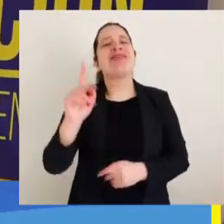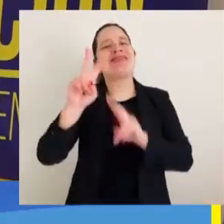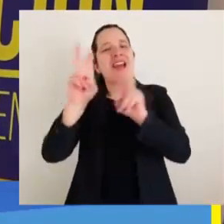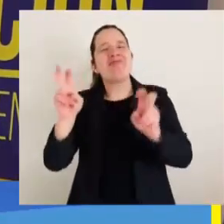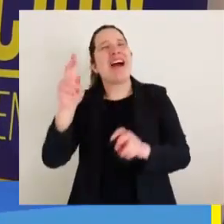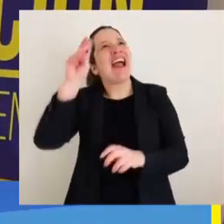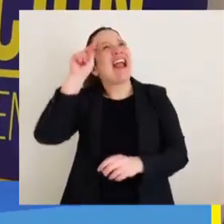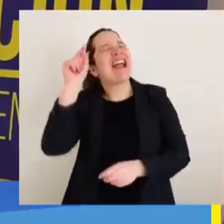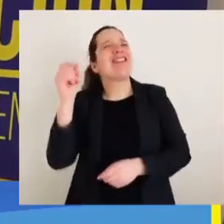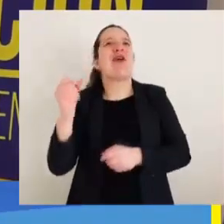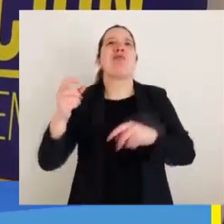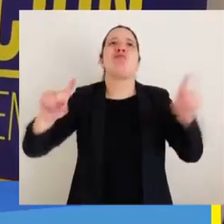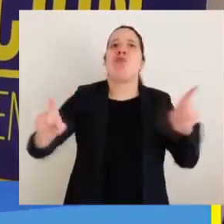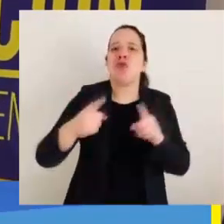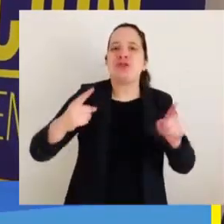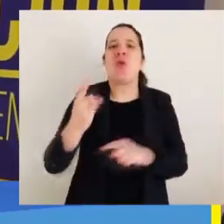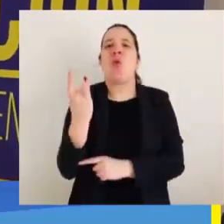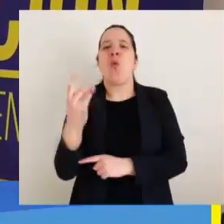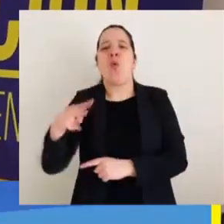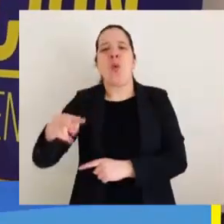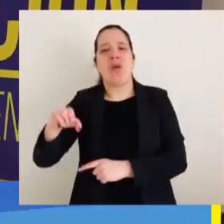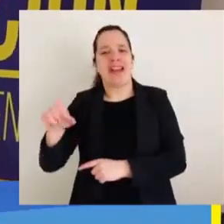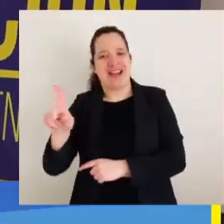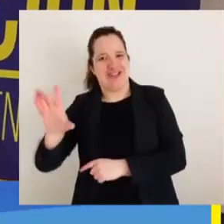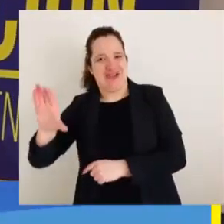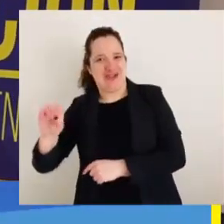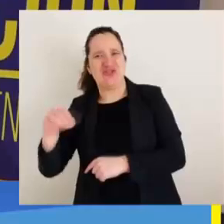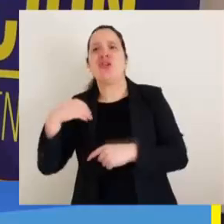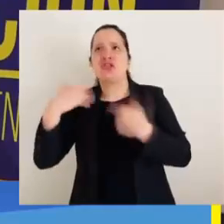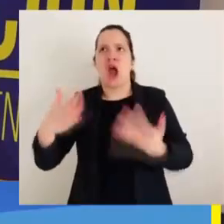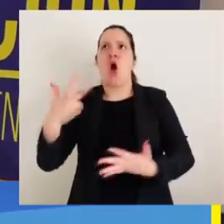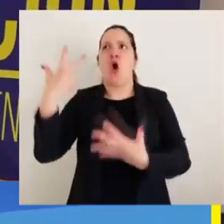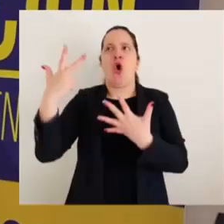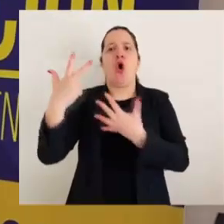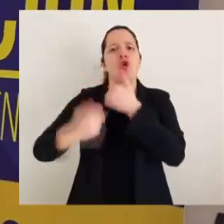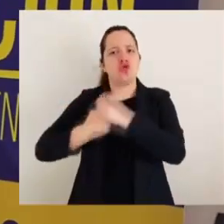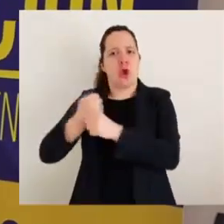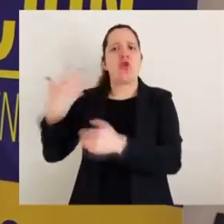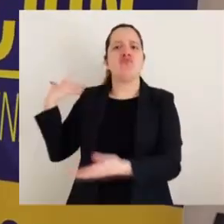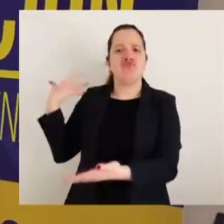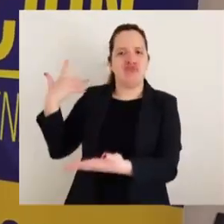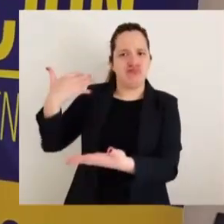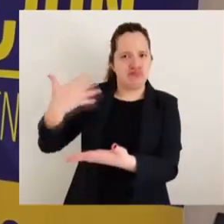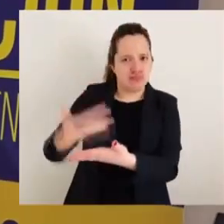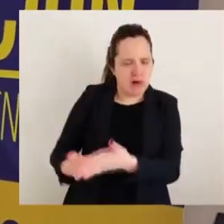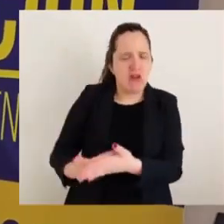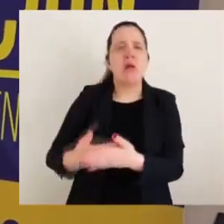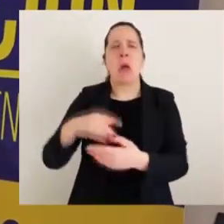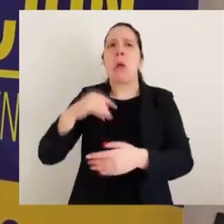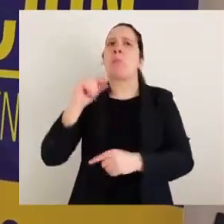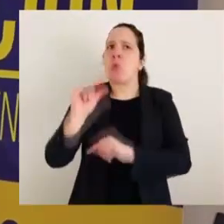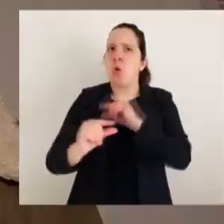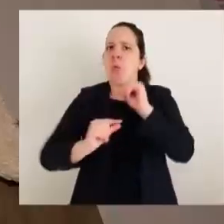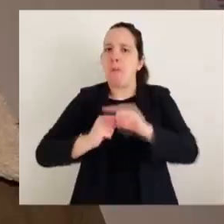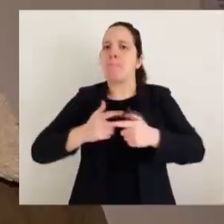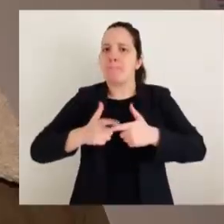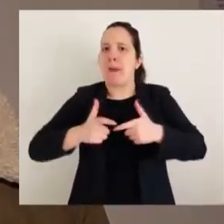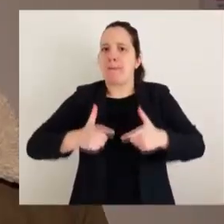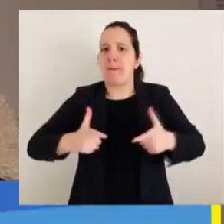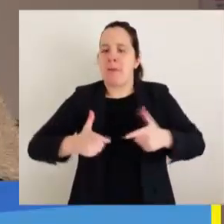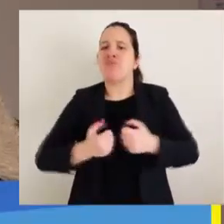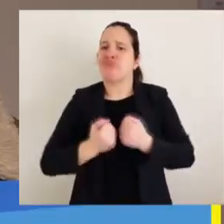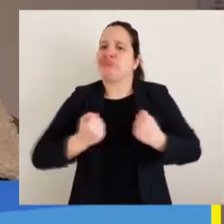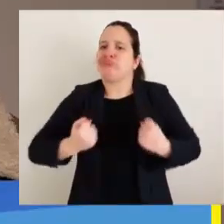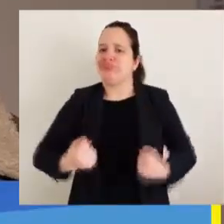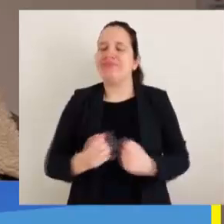empezamos con este trabajo hace muchos años, ya llevamos ocho años desarrollando esta tremenda iniciativa que se ha ido consolidando a través del tiempo. Yo creo que